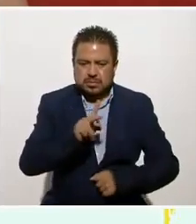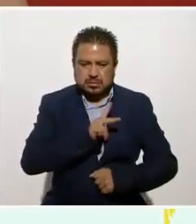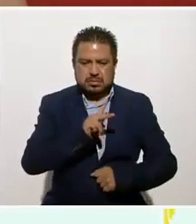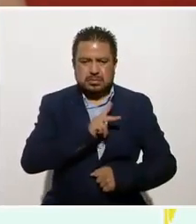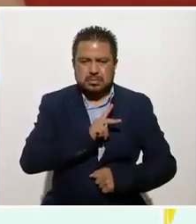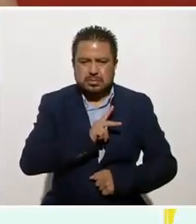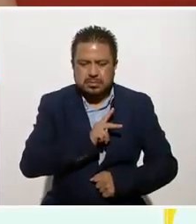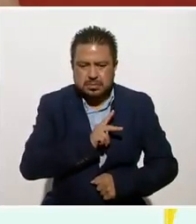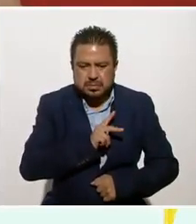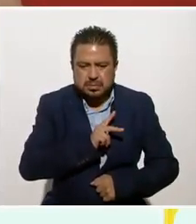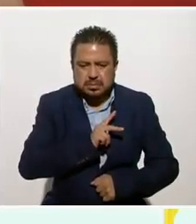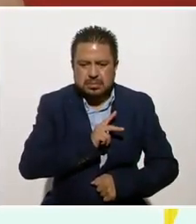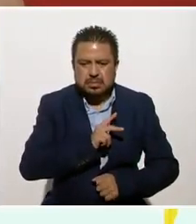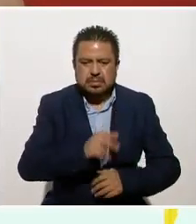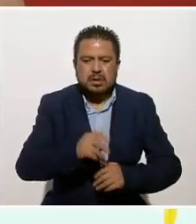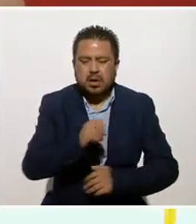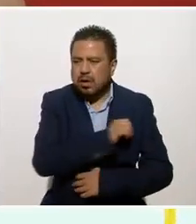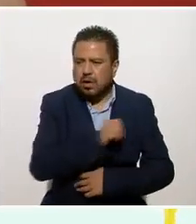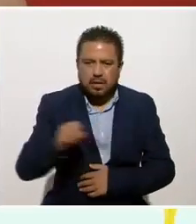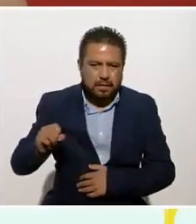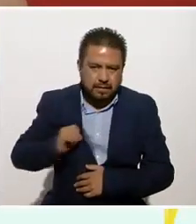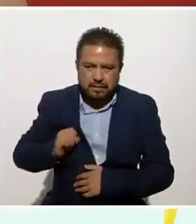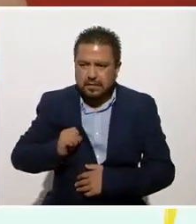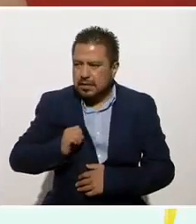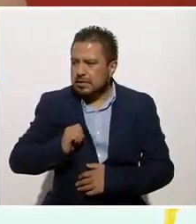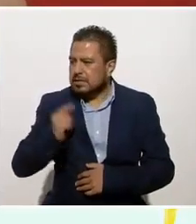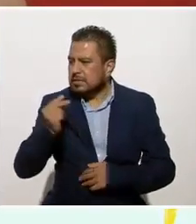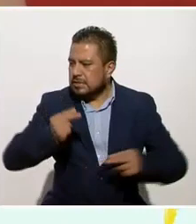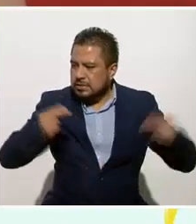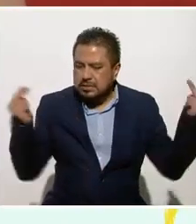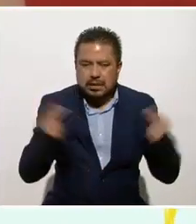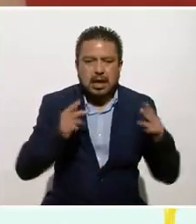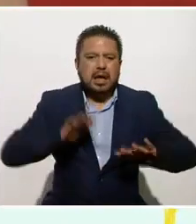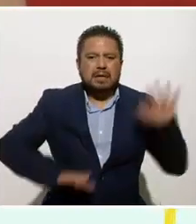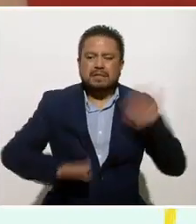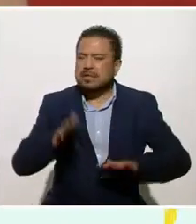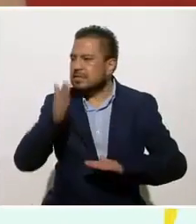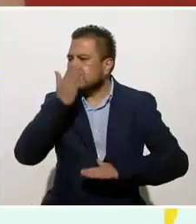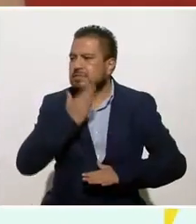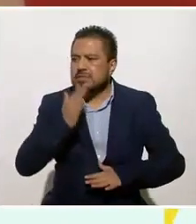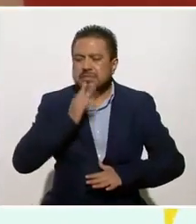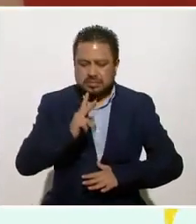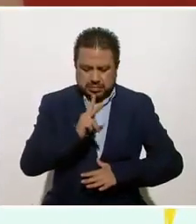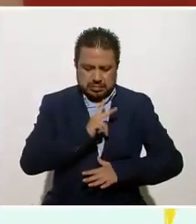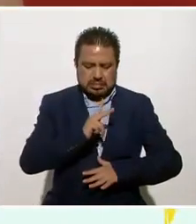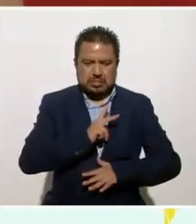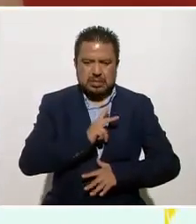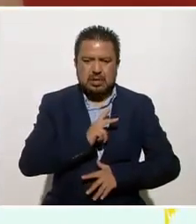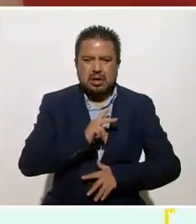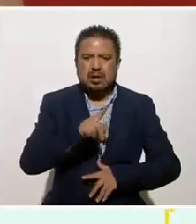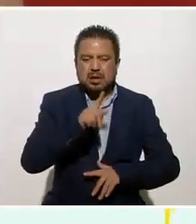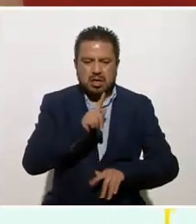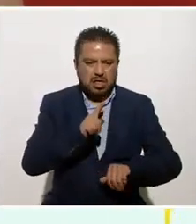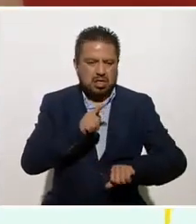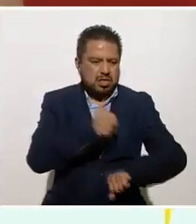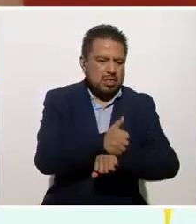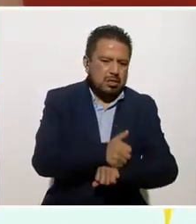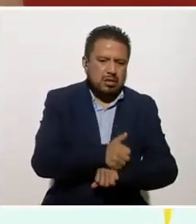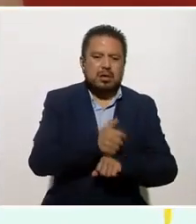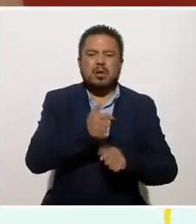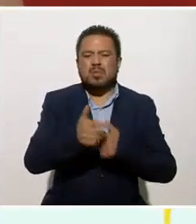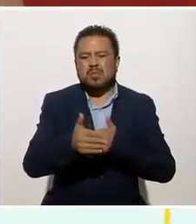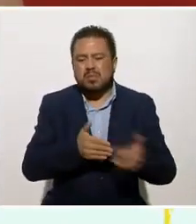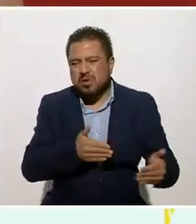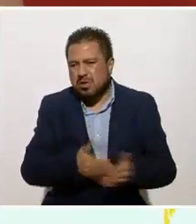obligaciones y requerimientos que a veces ni siquiera son de nosotros, sino que nos imponen. Estar a la